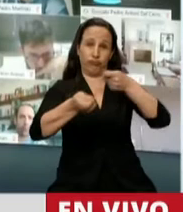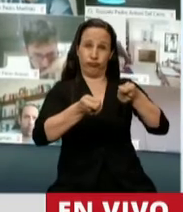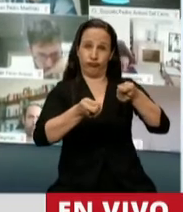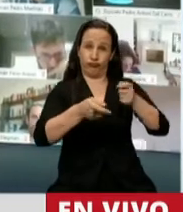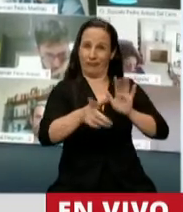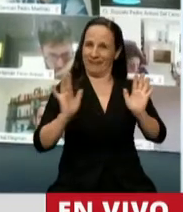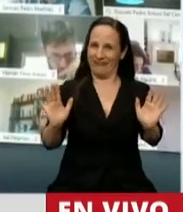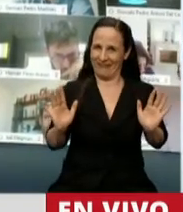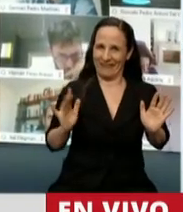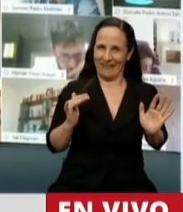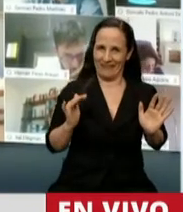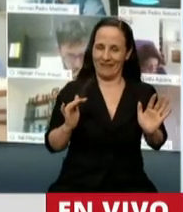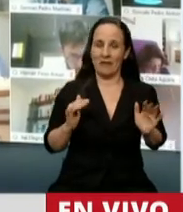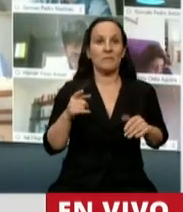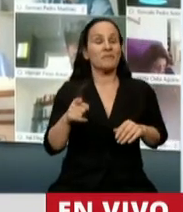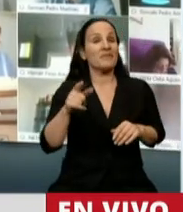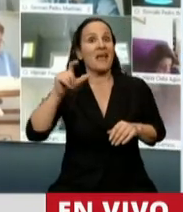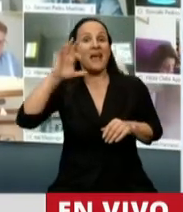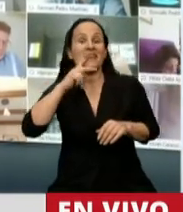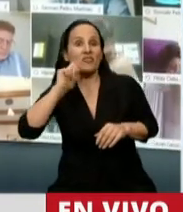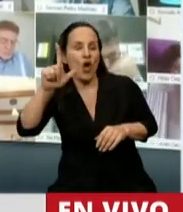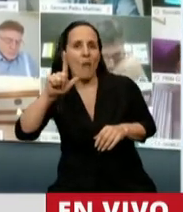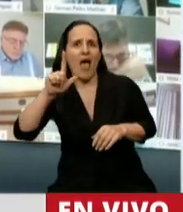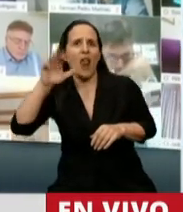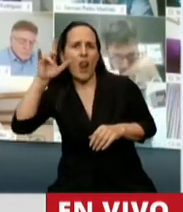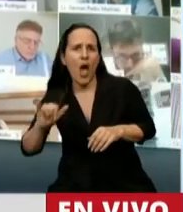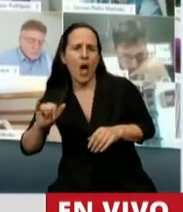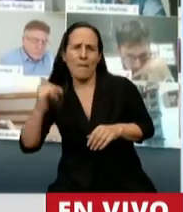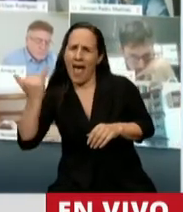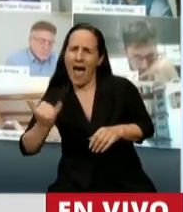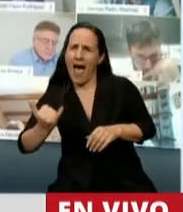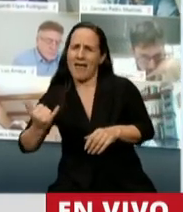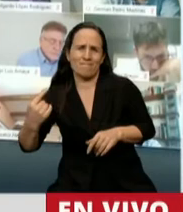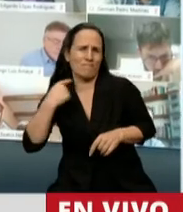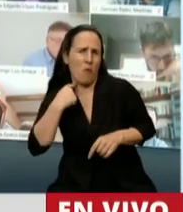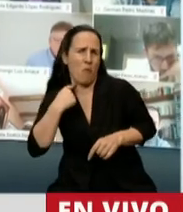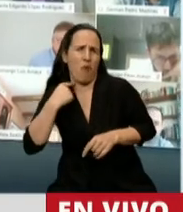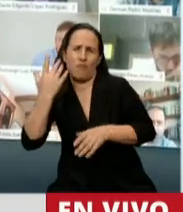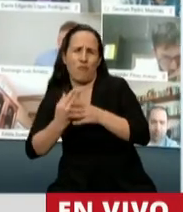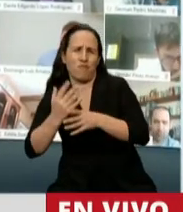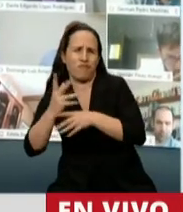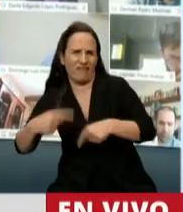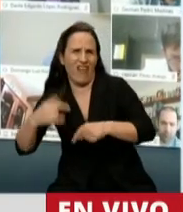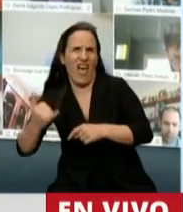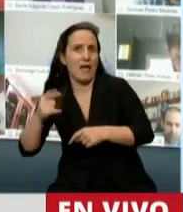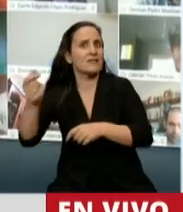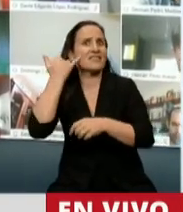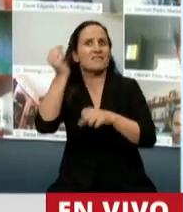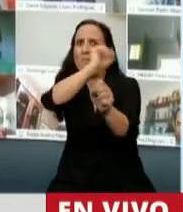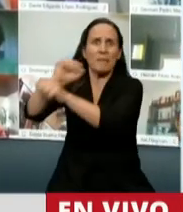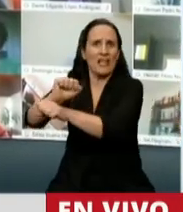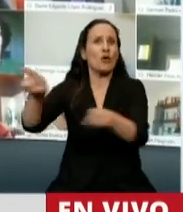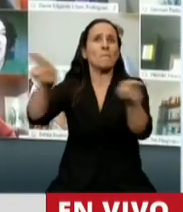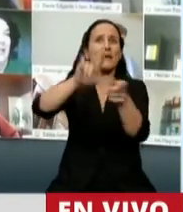higiene democrático. Cristóbal López cometió delitos y fue preso, igual que la mafia italiana